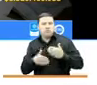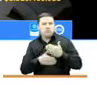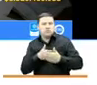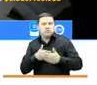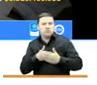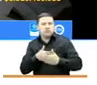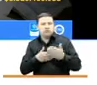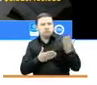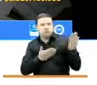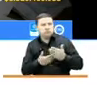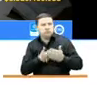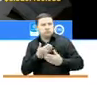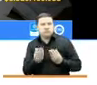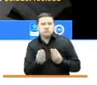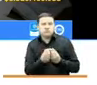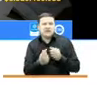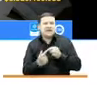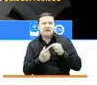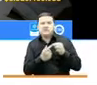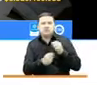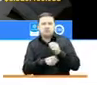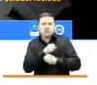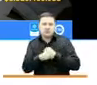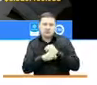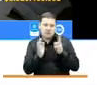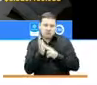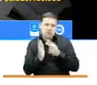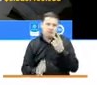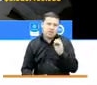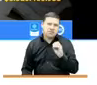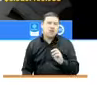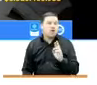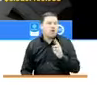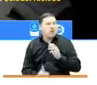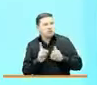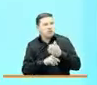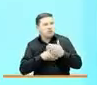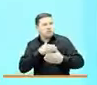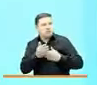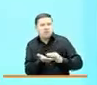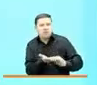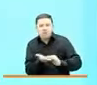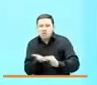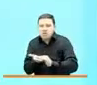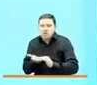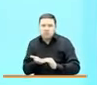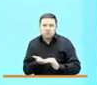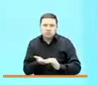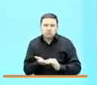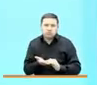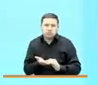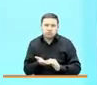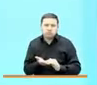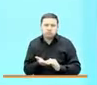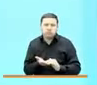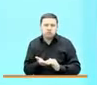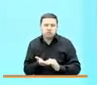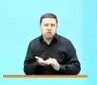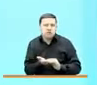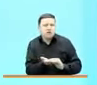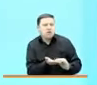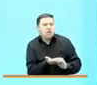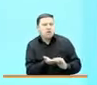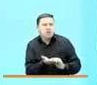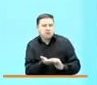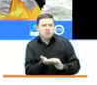proceso que hemos venido haciendo y especialmente en el año 2020, logramos en los procesos de reparación hacer la reparación